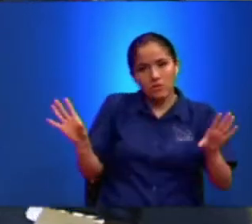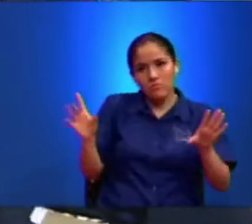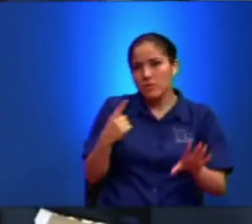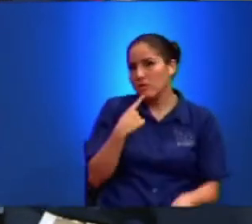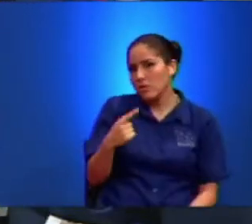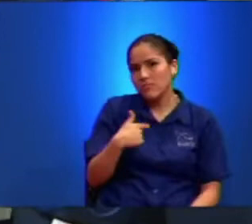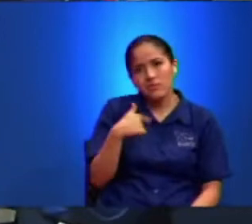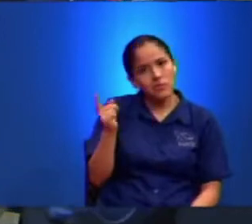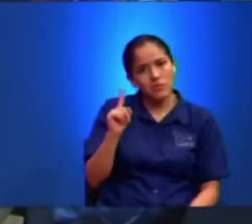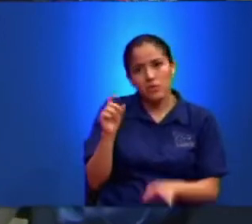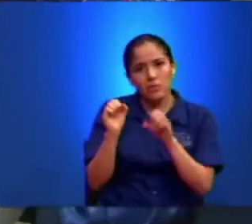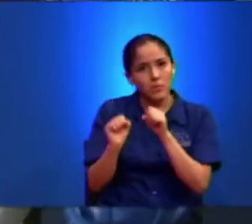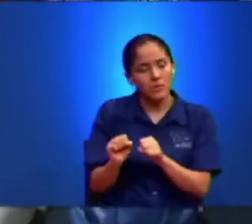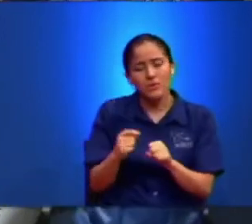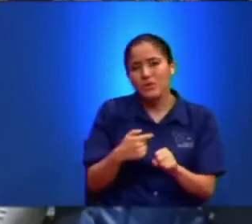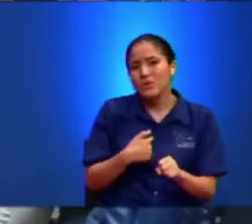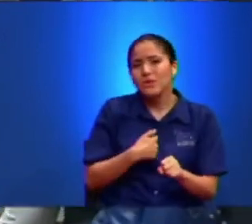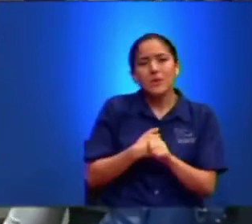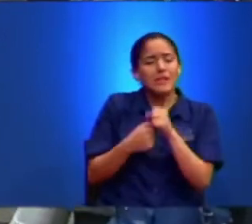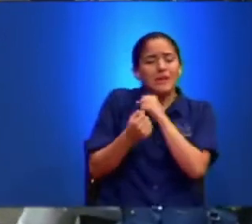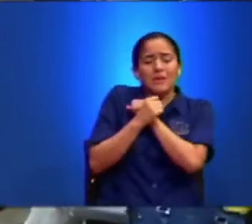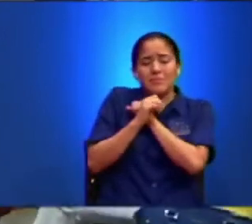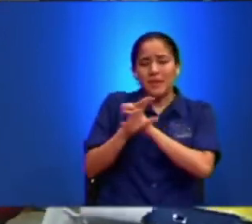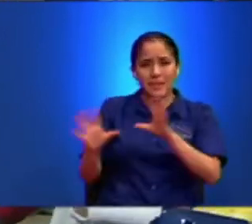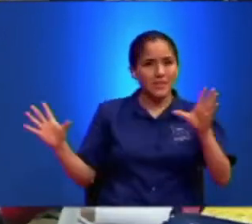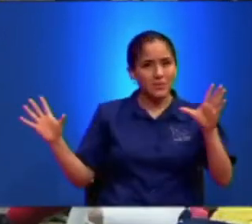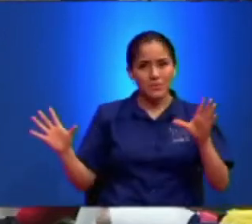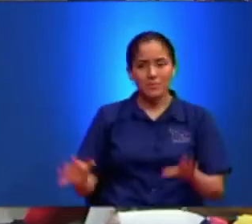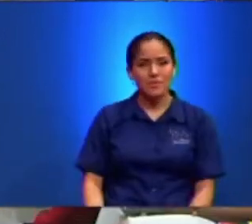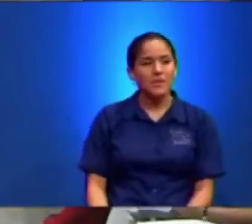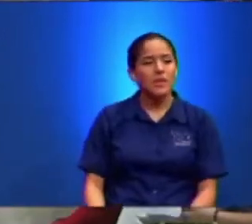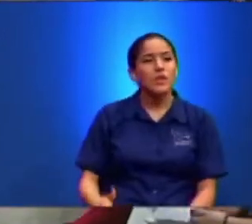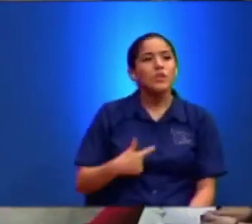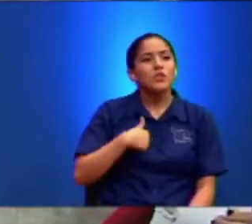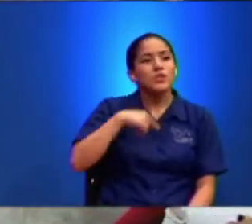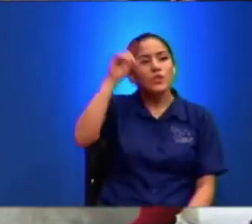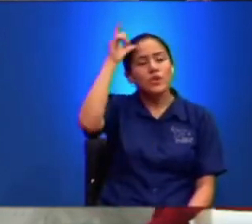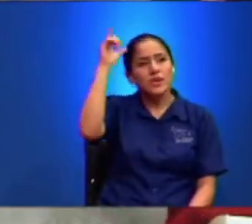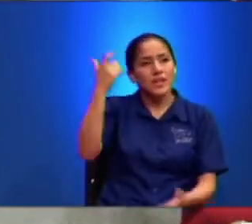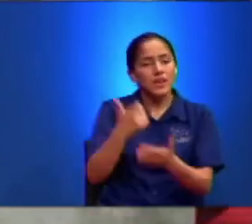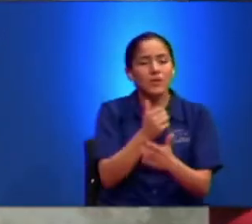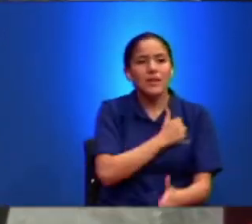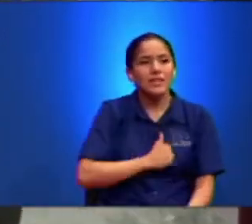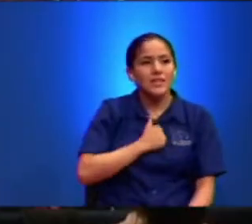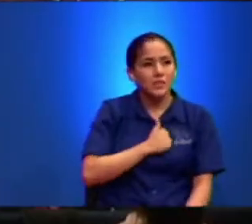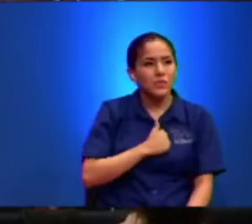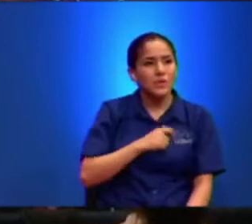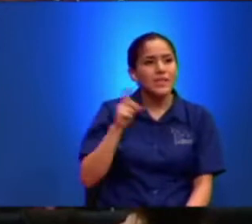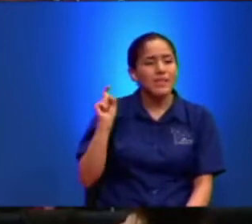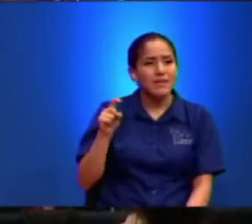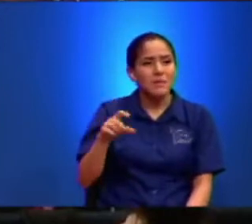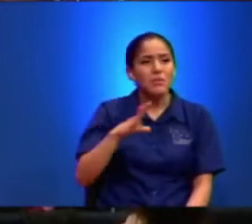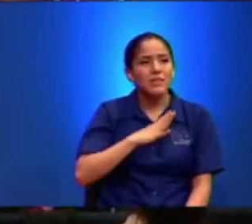Ya No Me Rindo Yo Creo Que La Actitud Que Haríamos De Tener En La Santa Cena Es